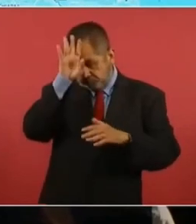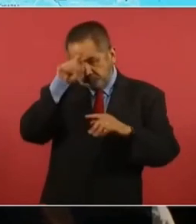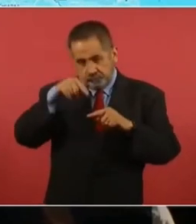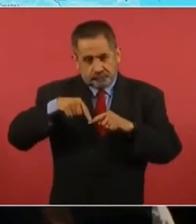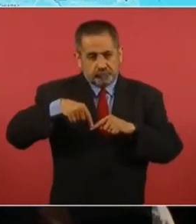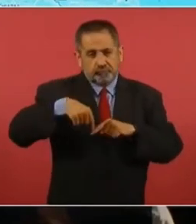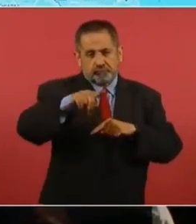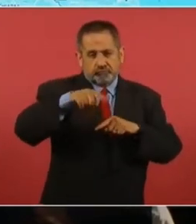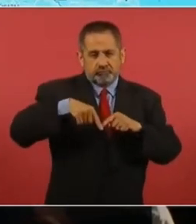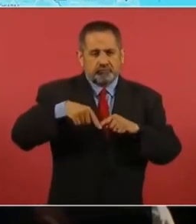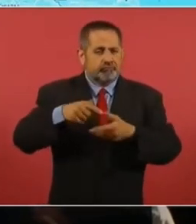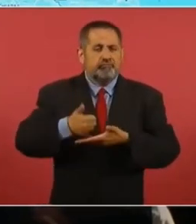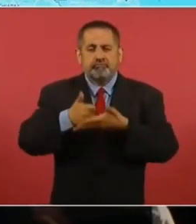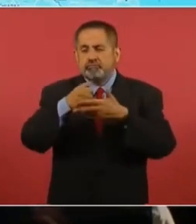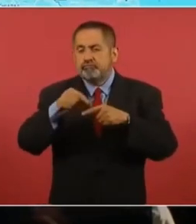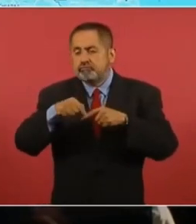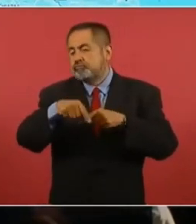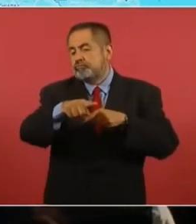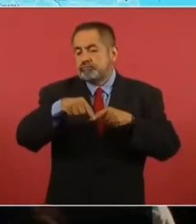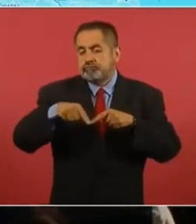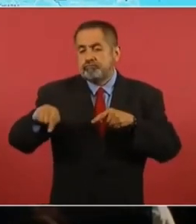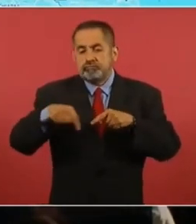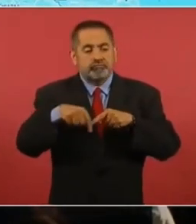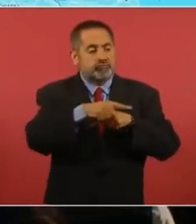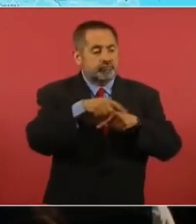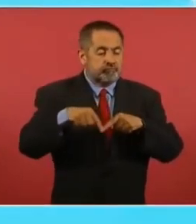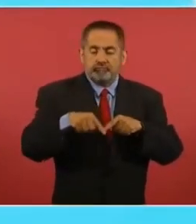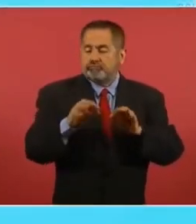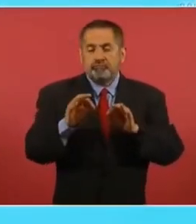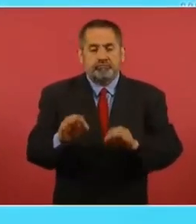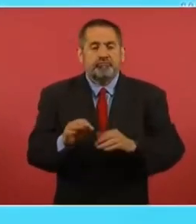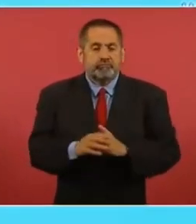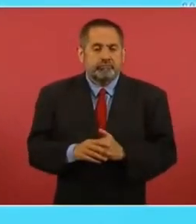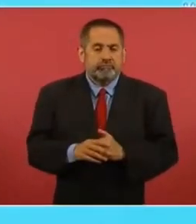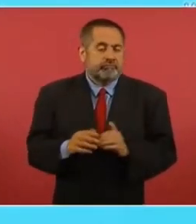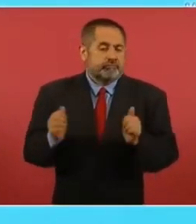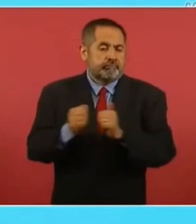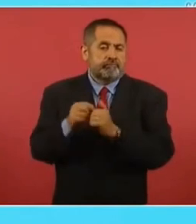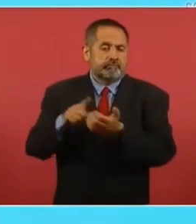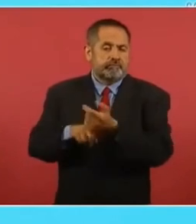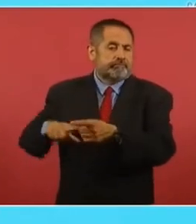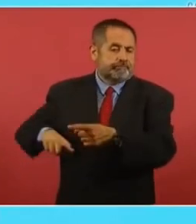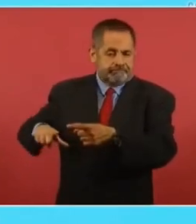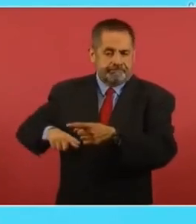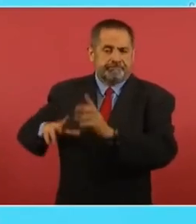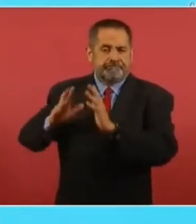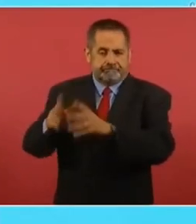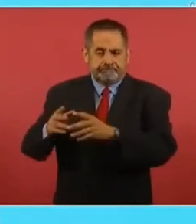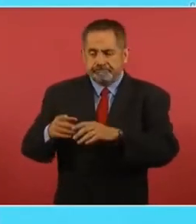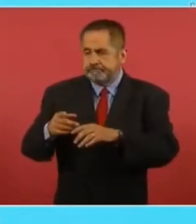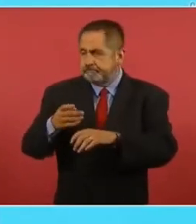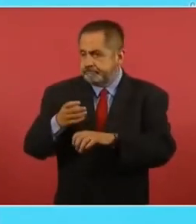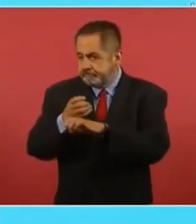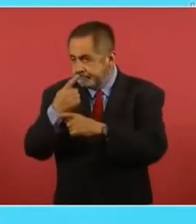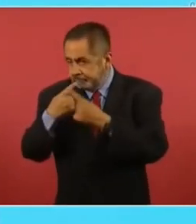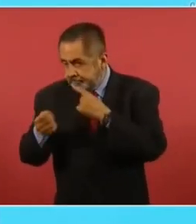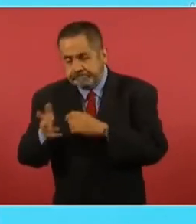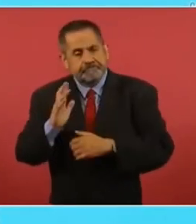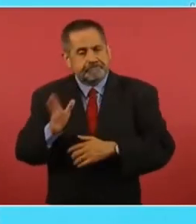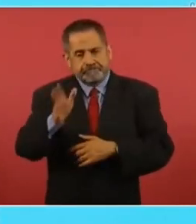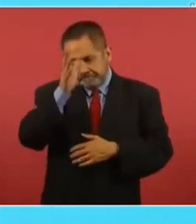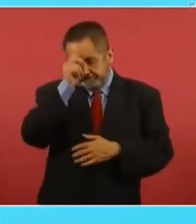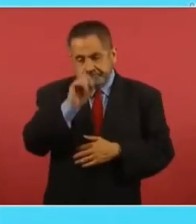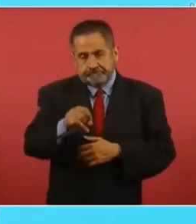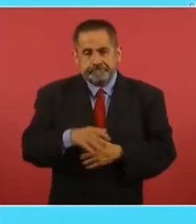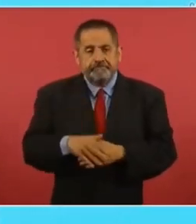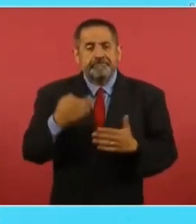que va a ayudar mucho en la vialidad. Esto con el gobierno del Estado. Y nada más nos queda